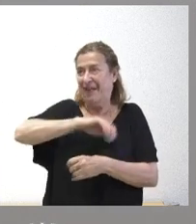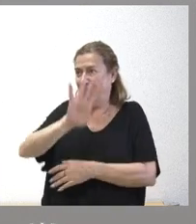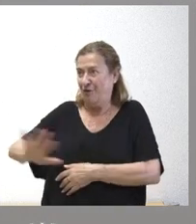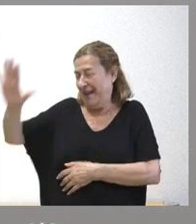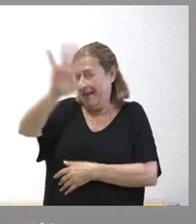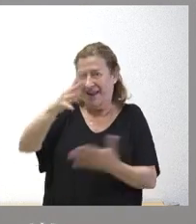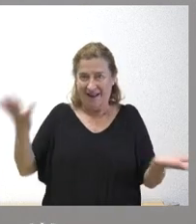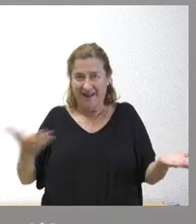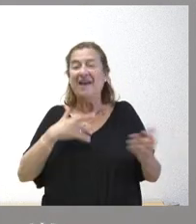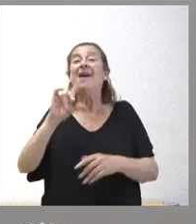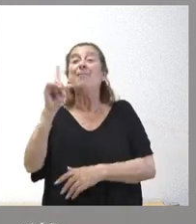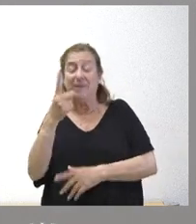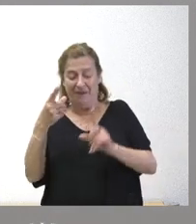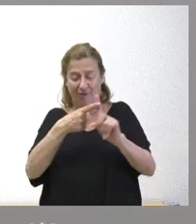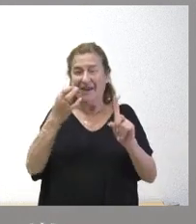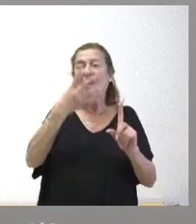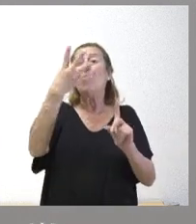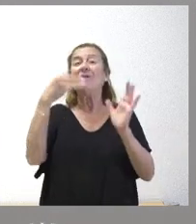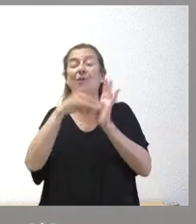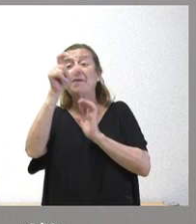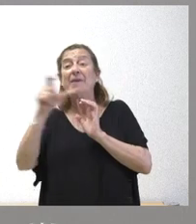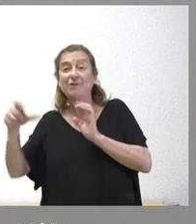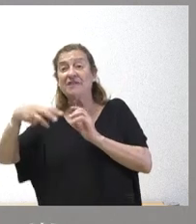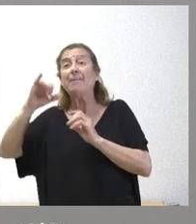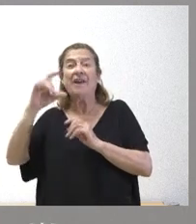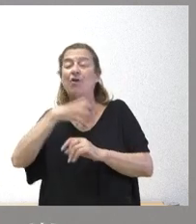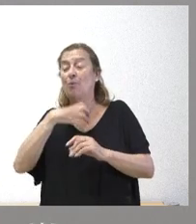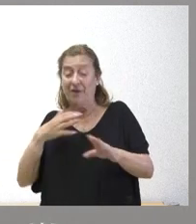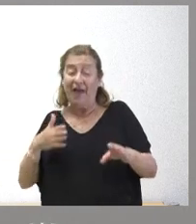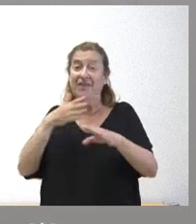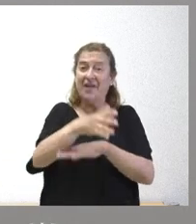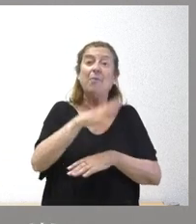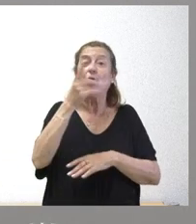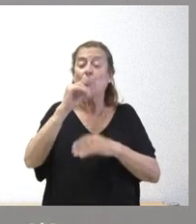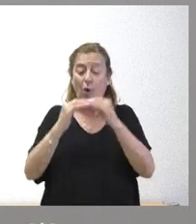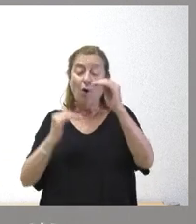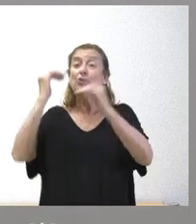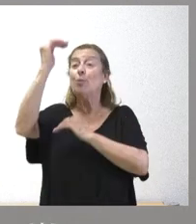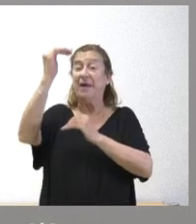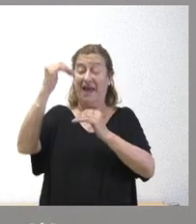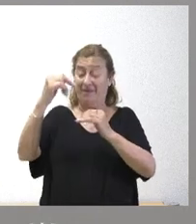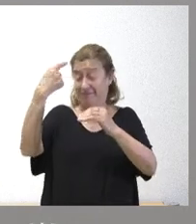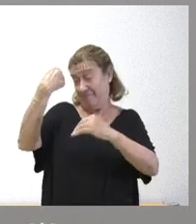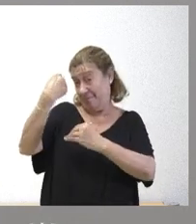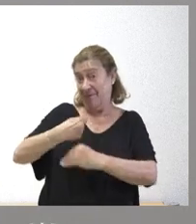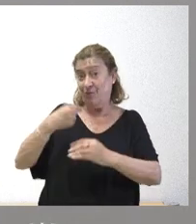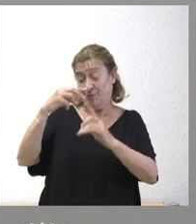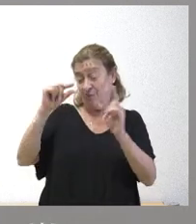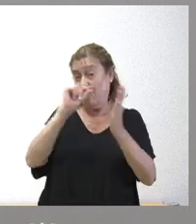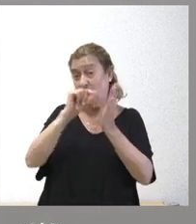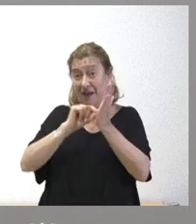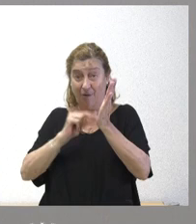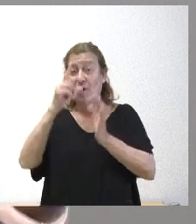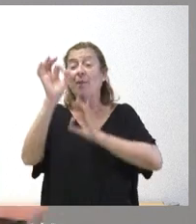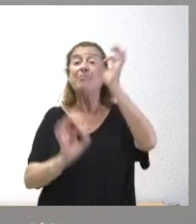que a esas 4.000 personas que se presentan al MIR no se les deja acceder a la plaza porque no han superado el listón que se establece que es un porcentaje